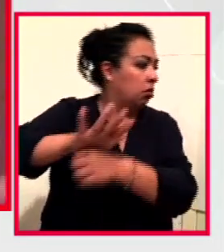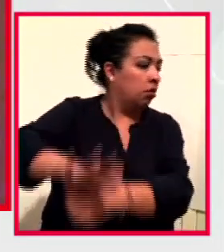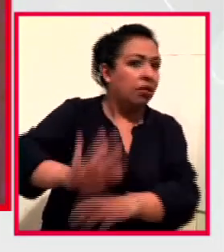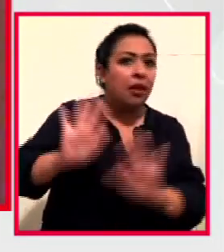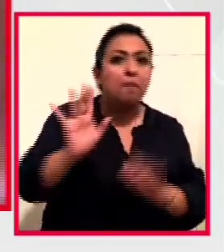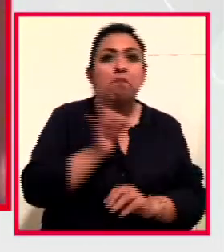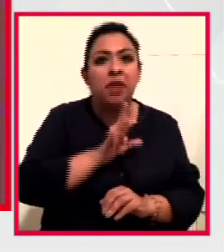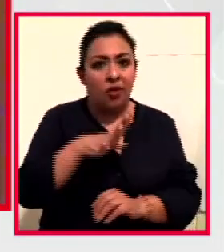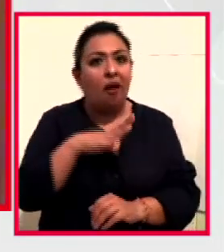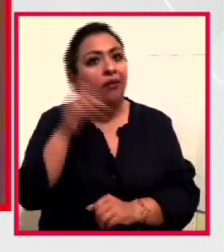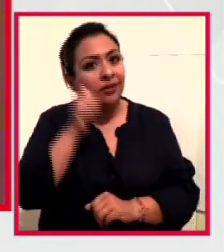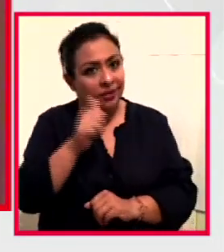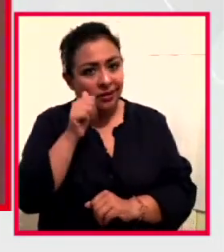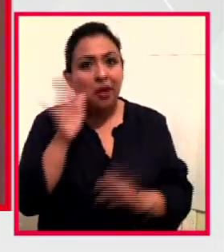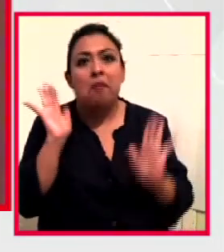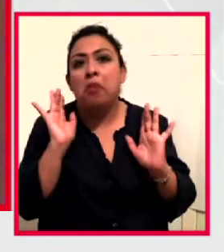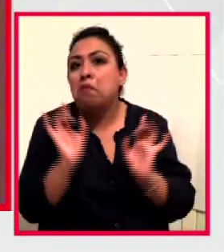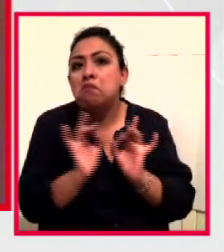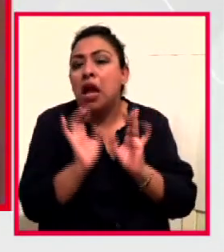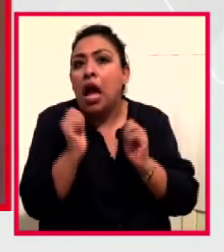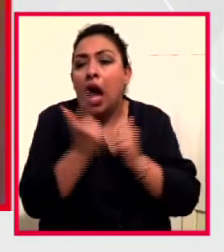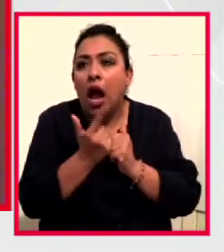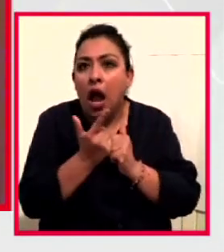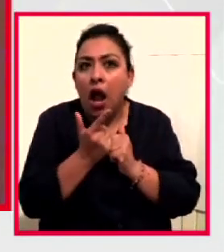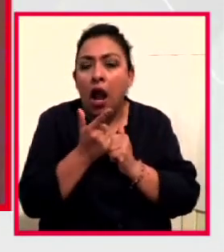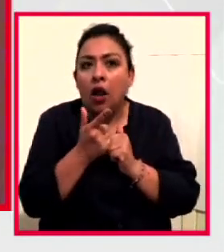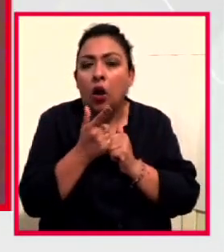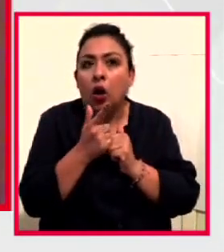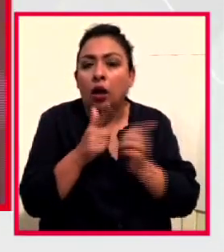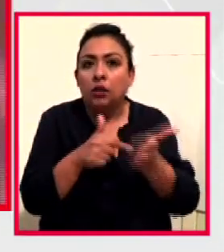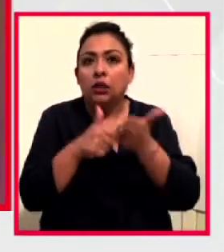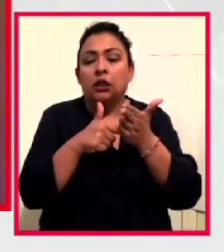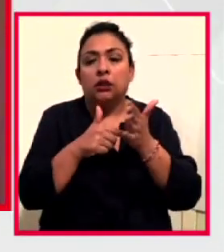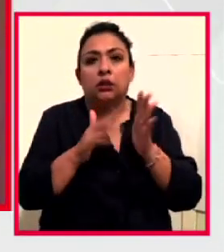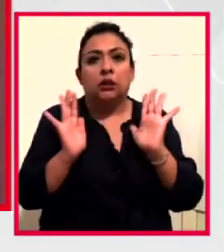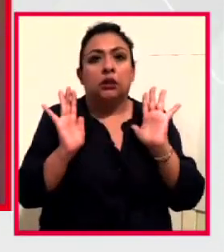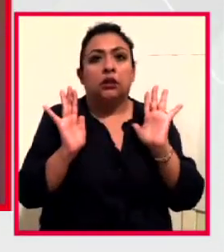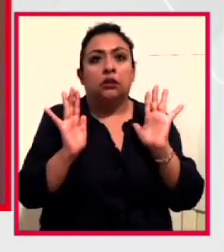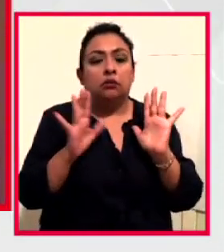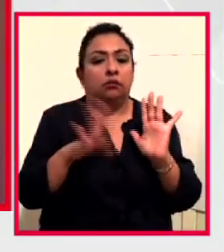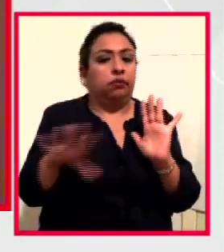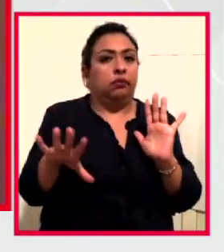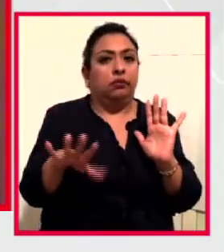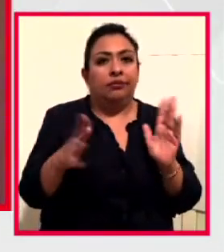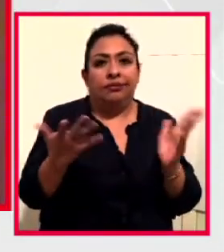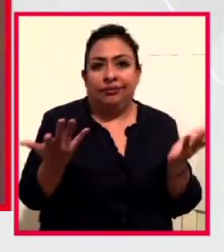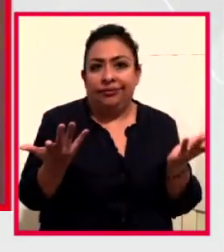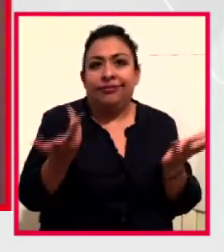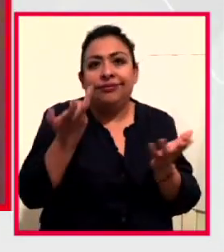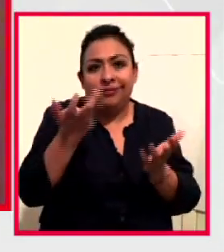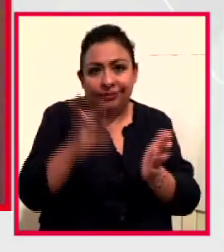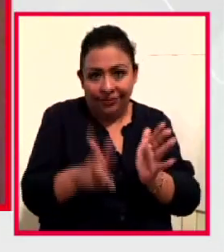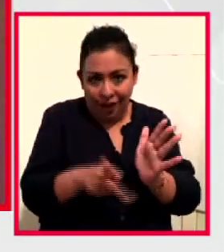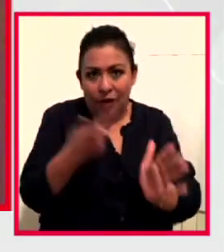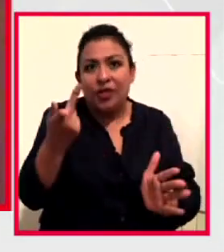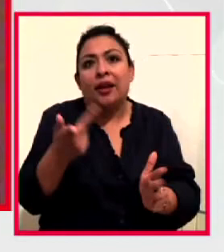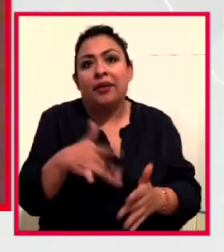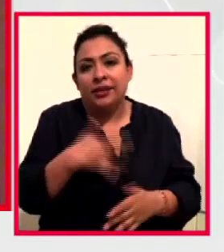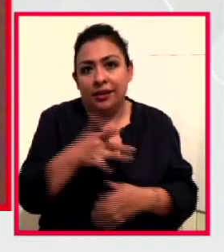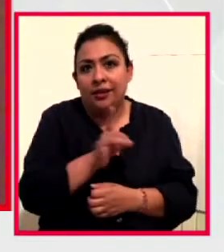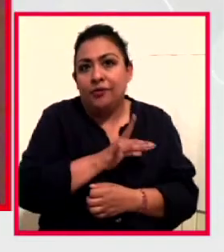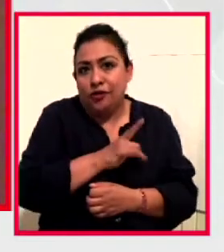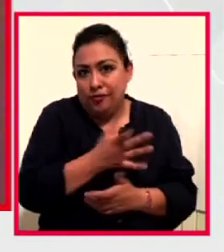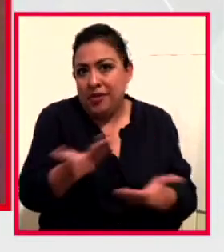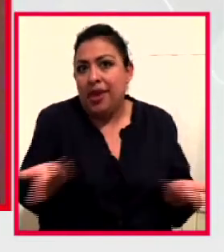está ahí. Y cualquier cosa que lo toque, que lo saque, pues lo que nos devuelve es ese miedo que tenemos